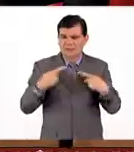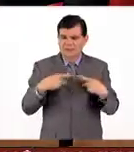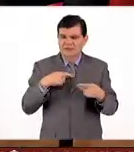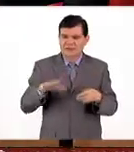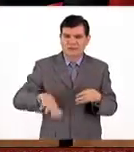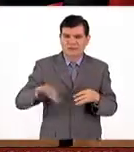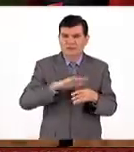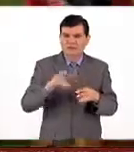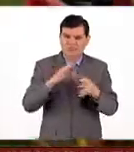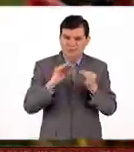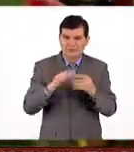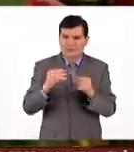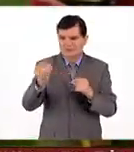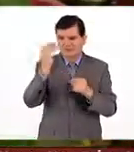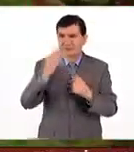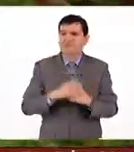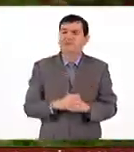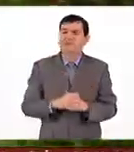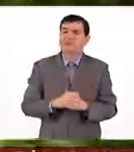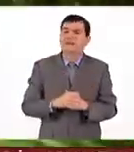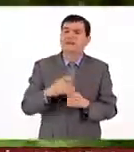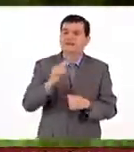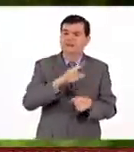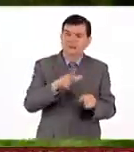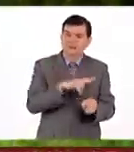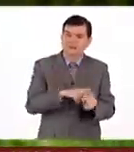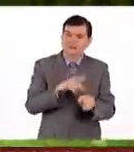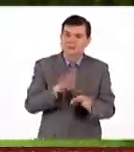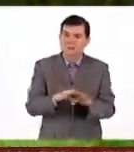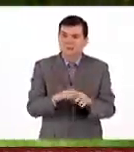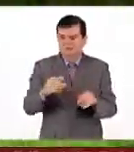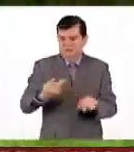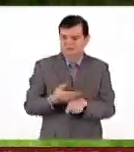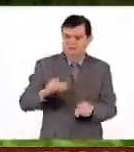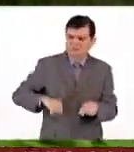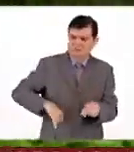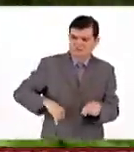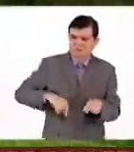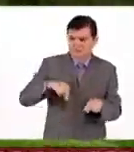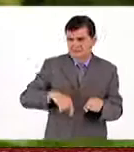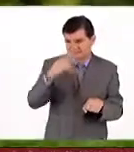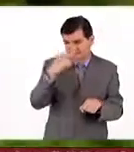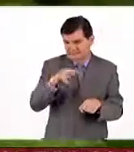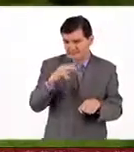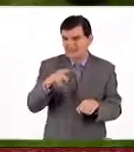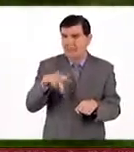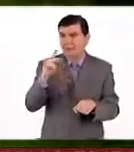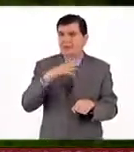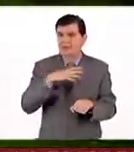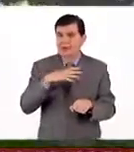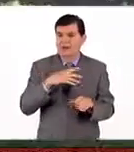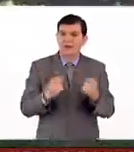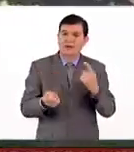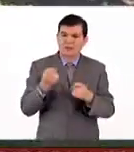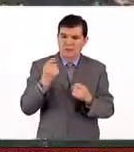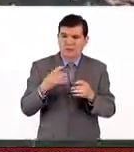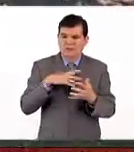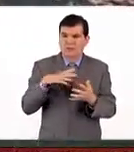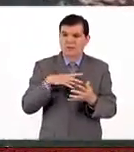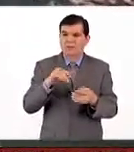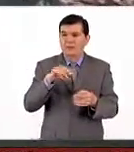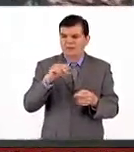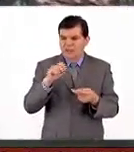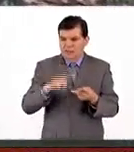público, para no hablarles de nombres científicos, que normalmente son grupos muy interesantes para México. Pero también tenemos algunas especies como